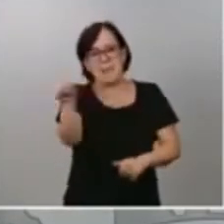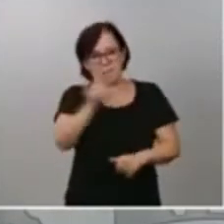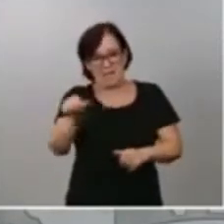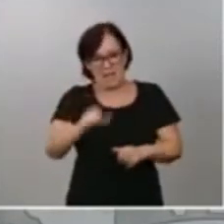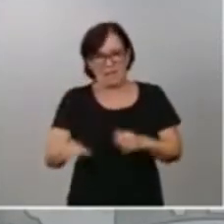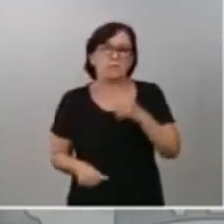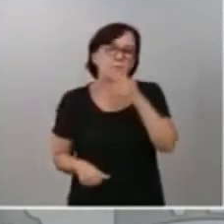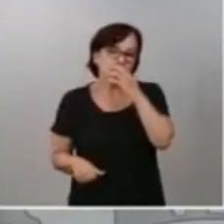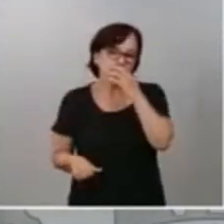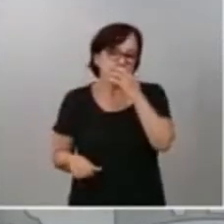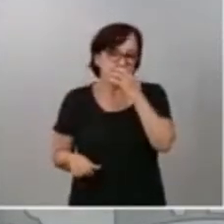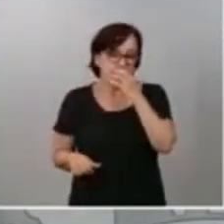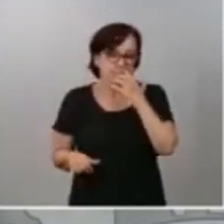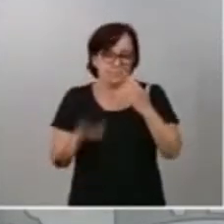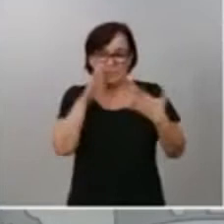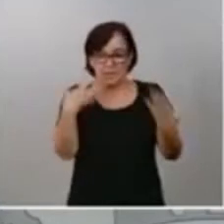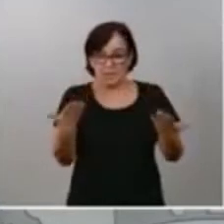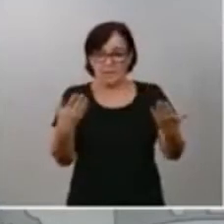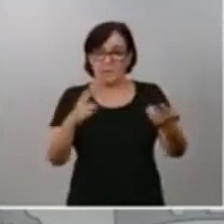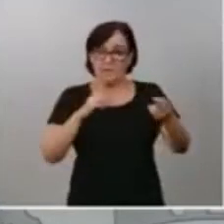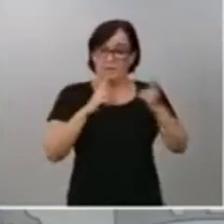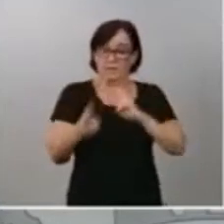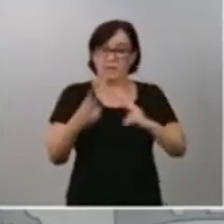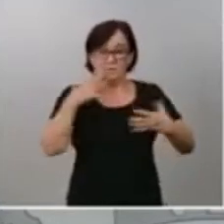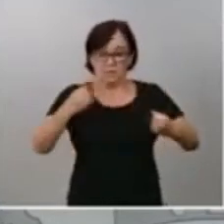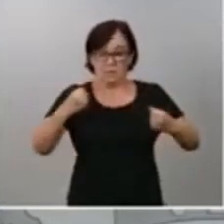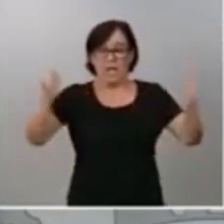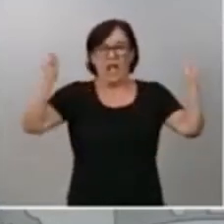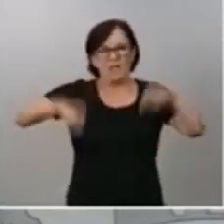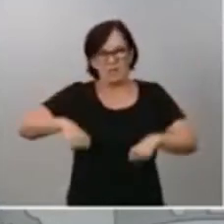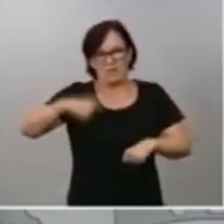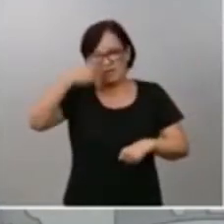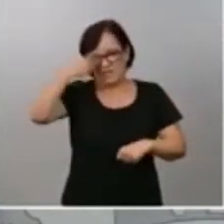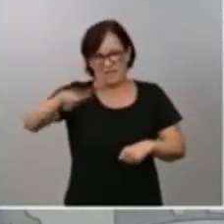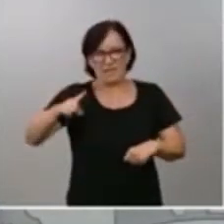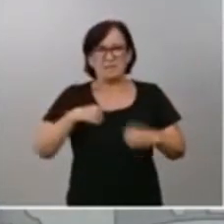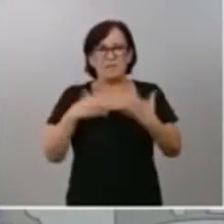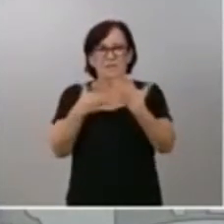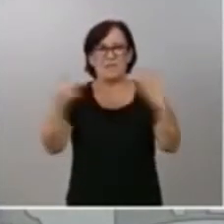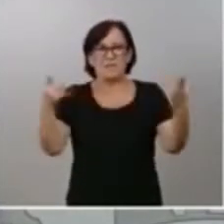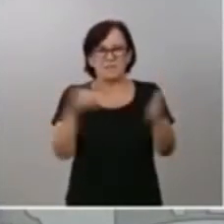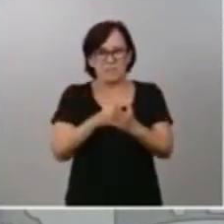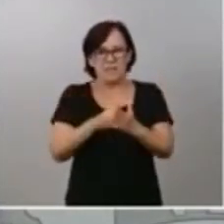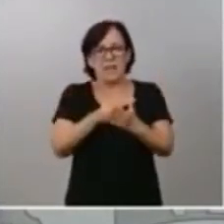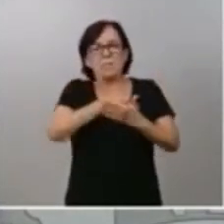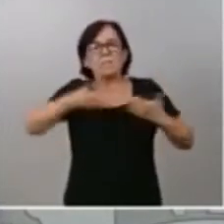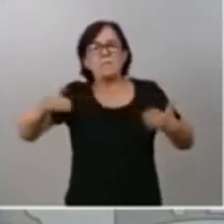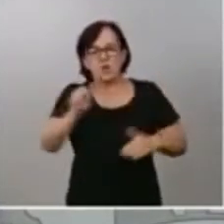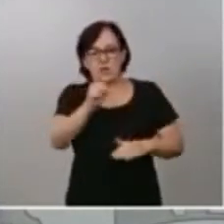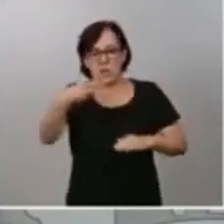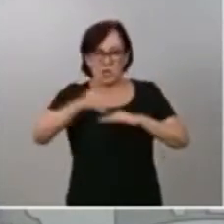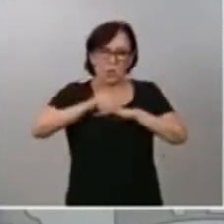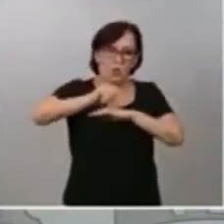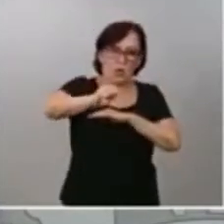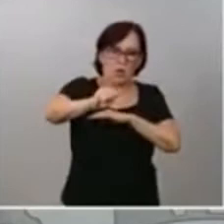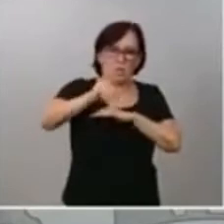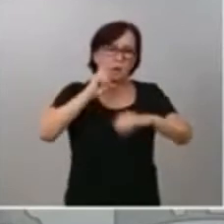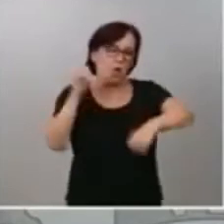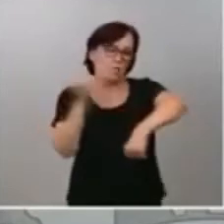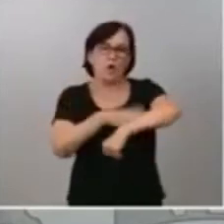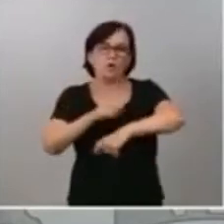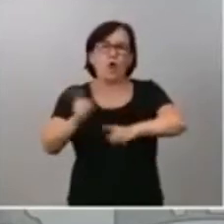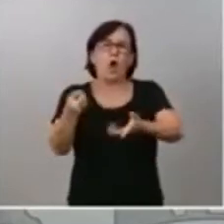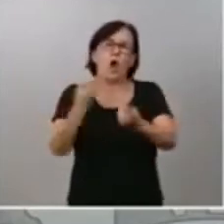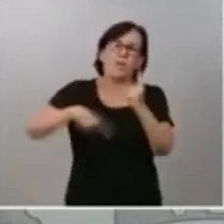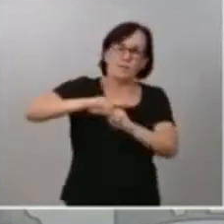En términos de respuesta sanitaria, aprobamos, como saben ustedes, 16.000 millones de euros para un fondo no reembolsable a